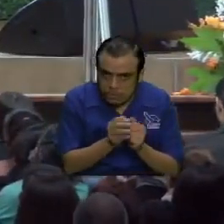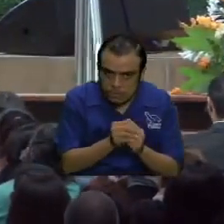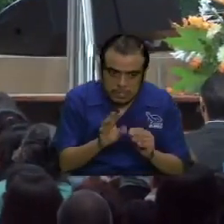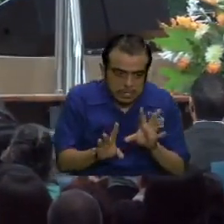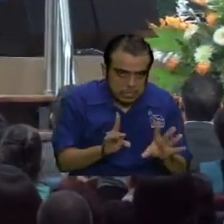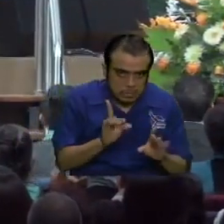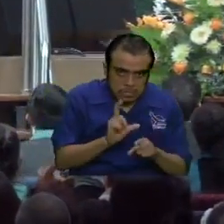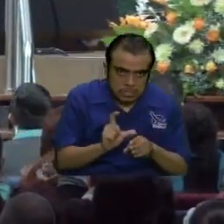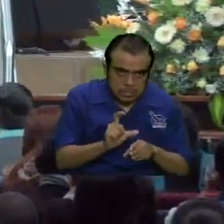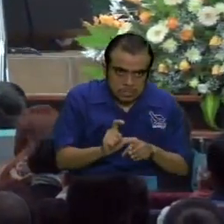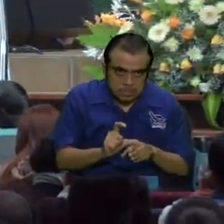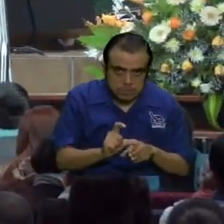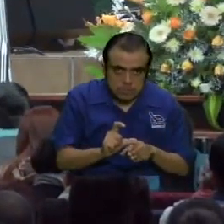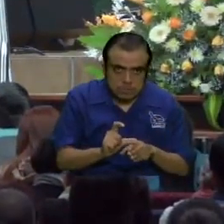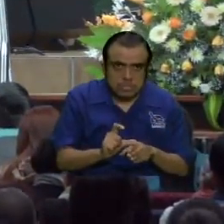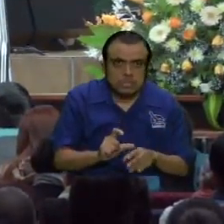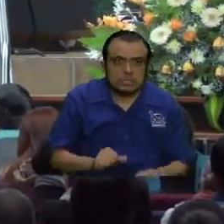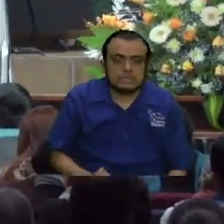me preocupan algunas cosas